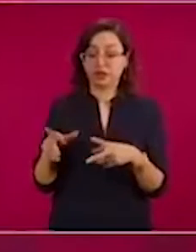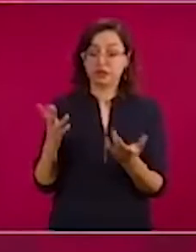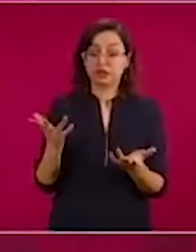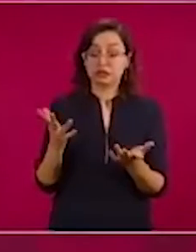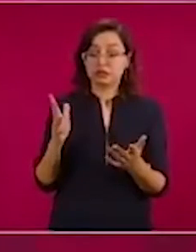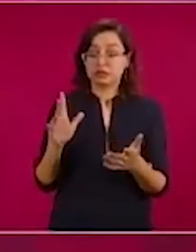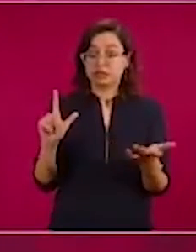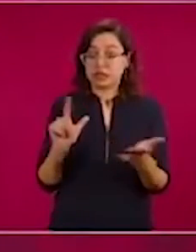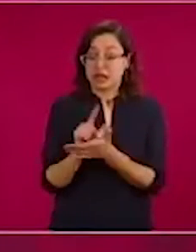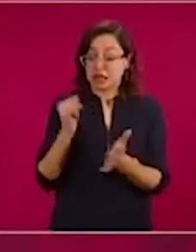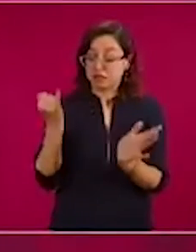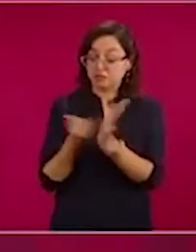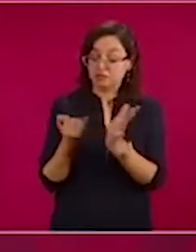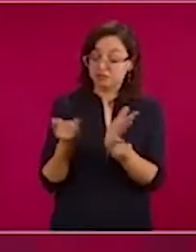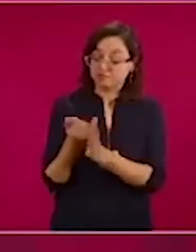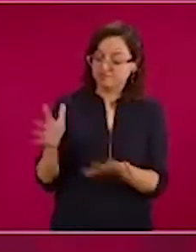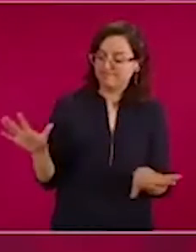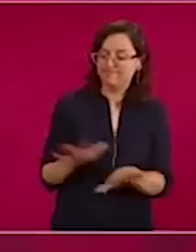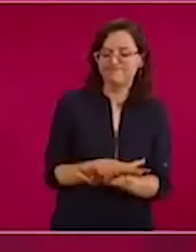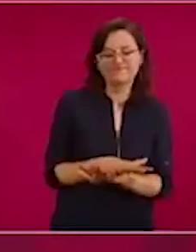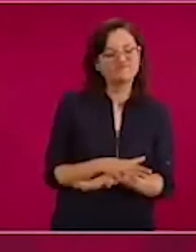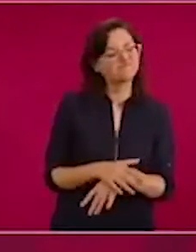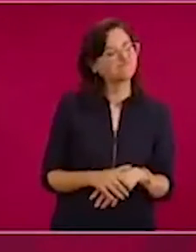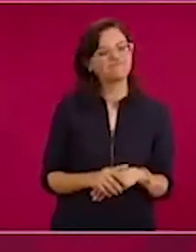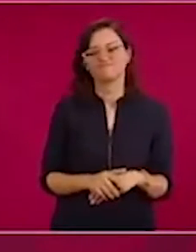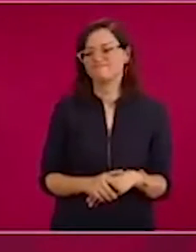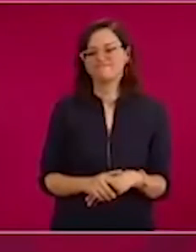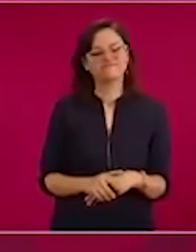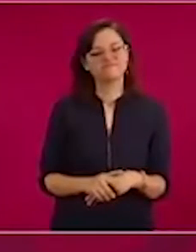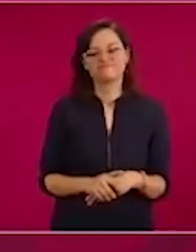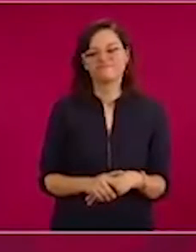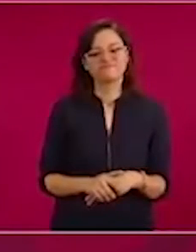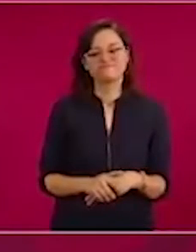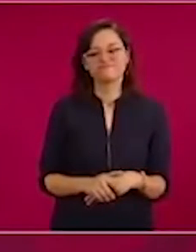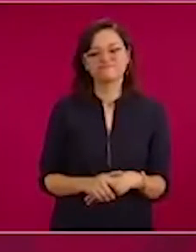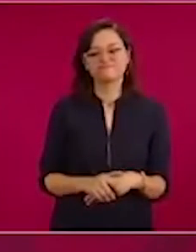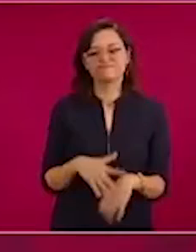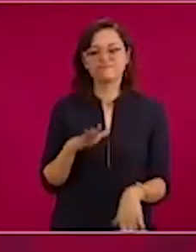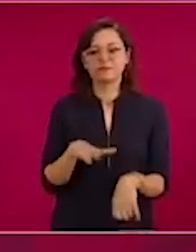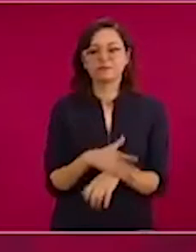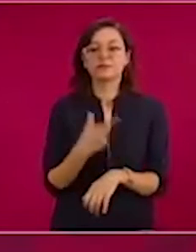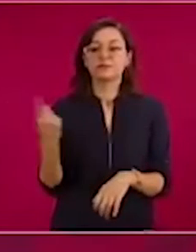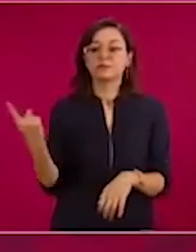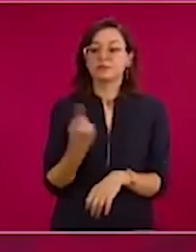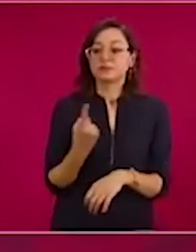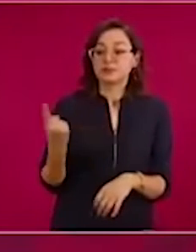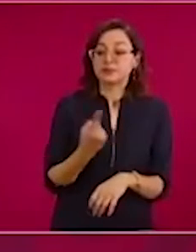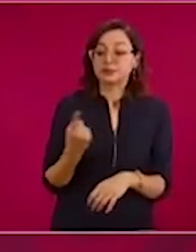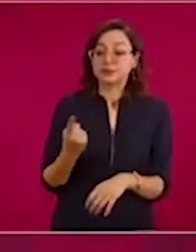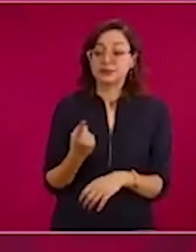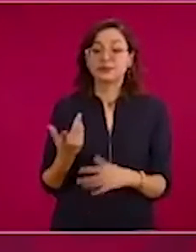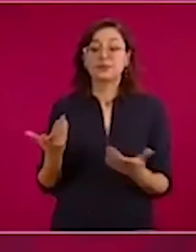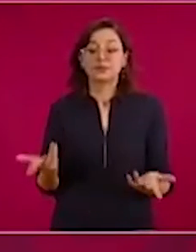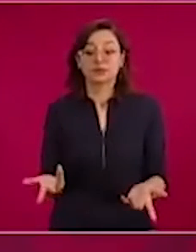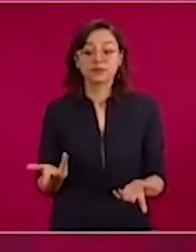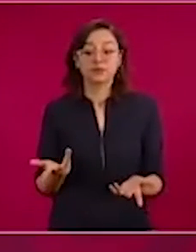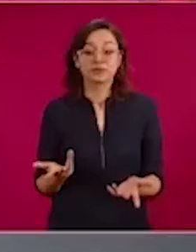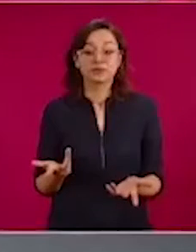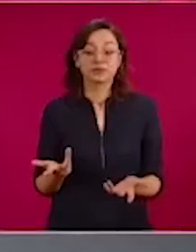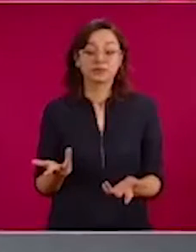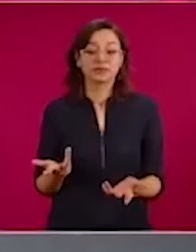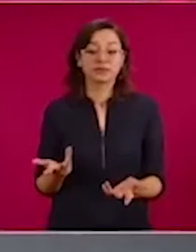El nivel de integración entre la economía estadounidense y la mexicana hace indispensable que se mantenga abierta la frontera entre ambos países,